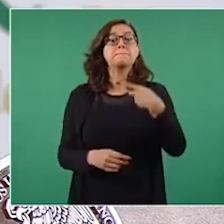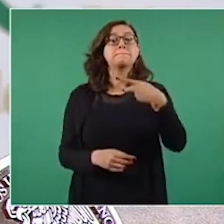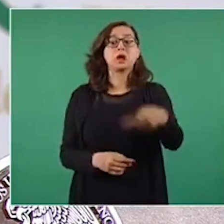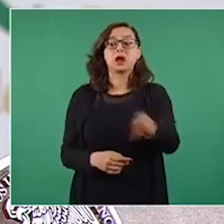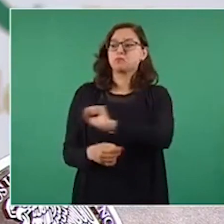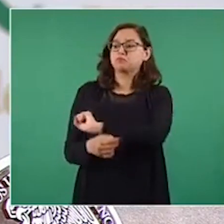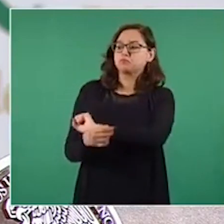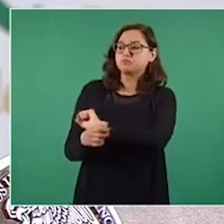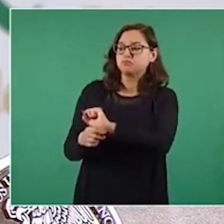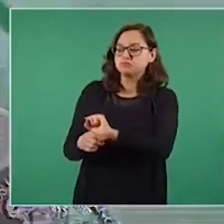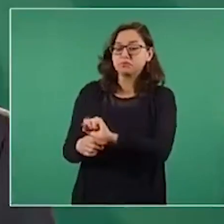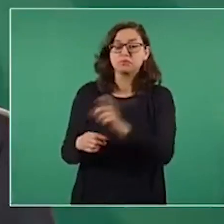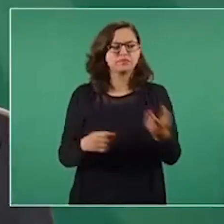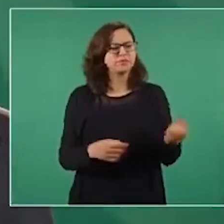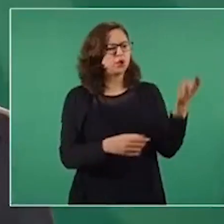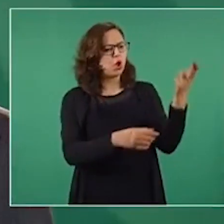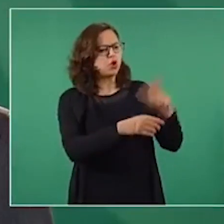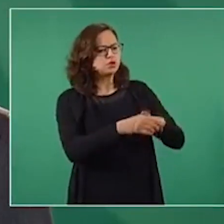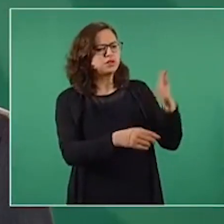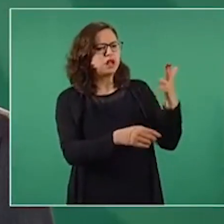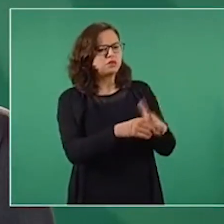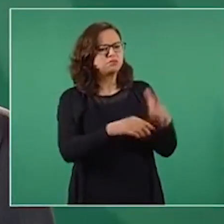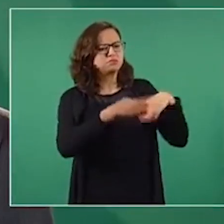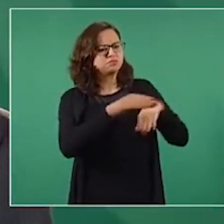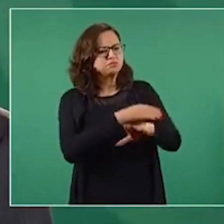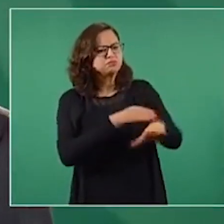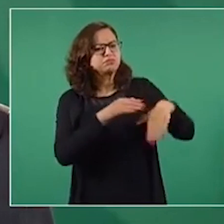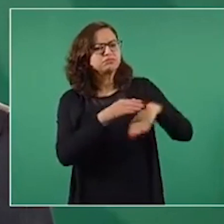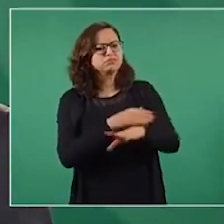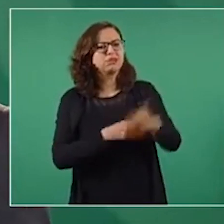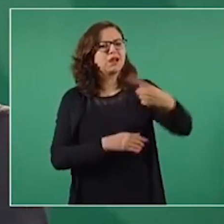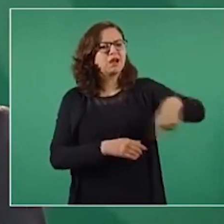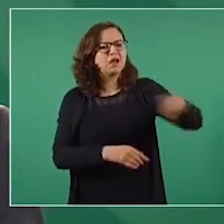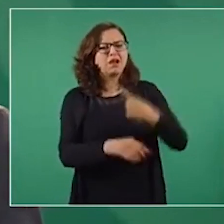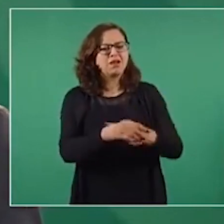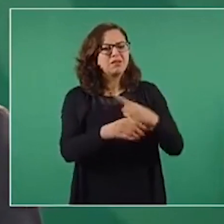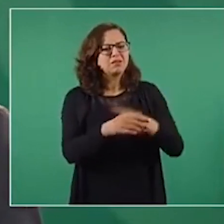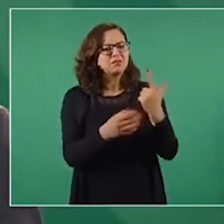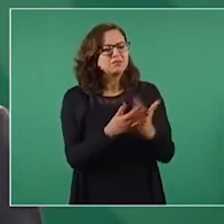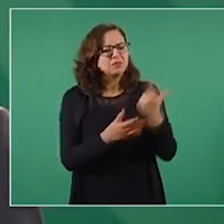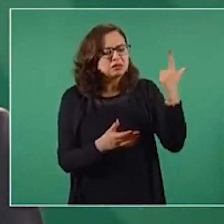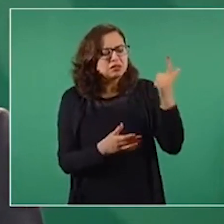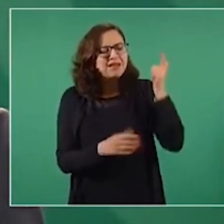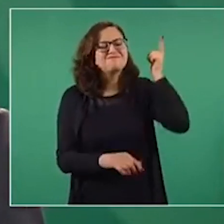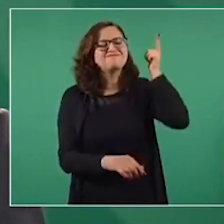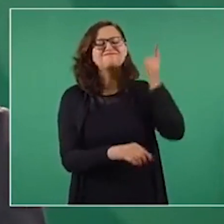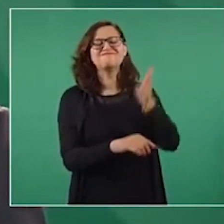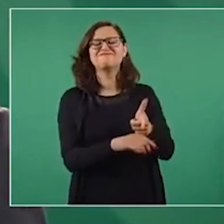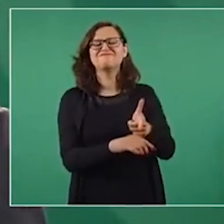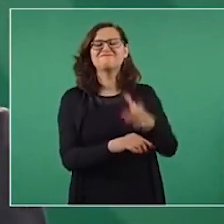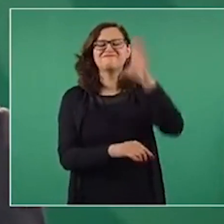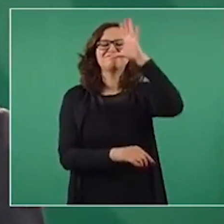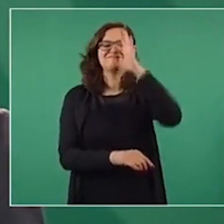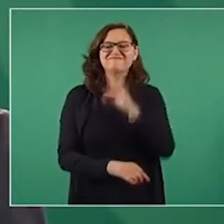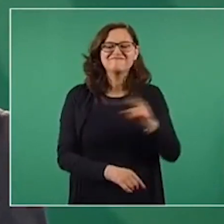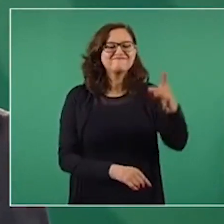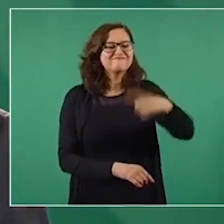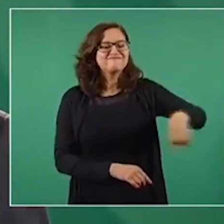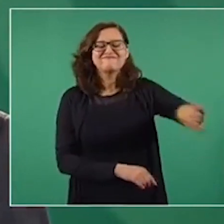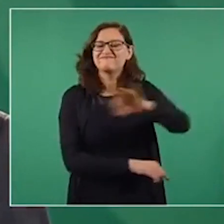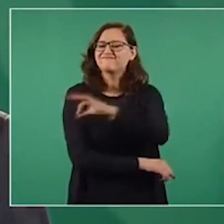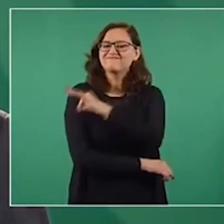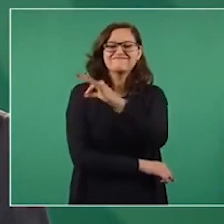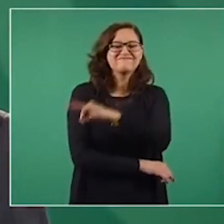95 por ciento son personas que no se vacunaron, por lo cual hacemos un llamado nuevamente a vacunarse. La